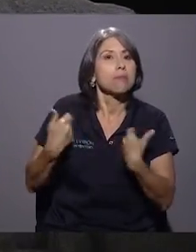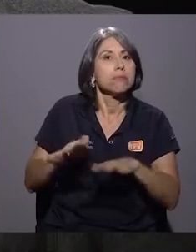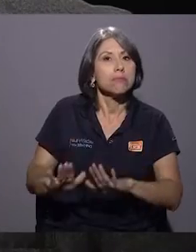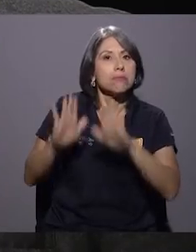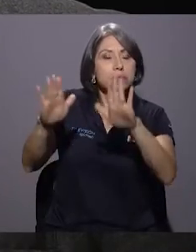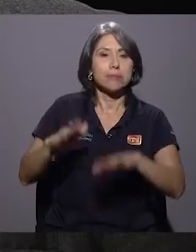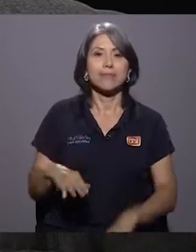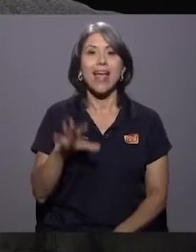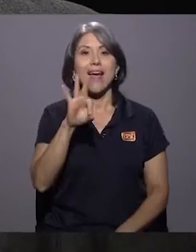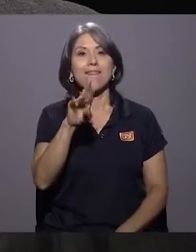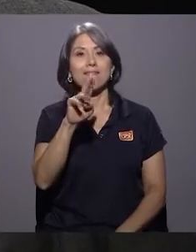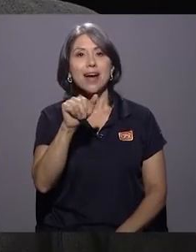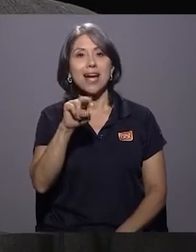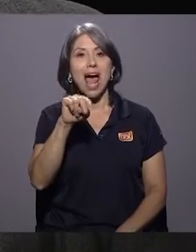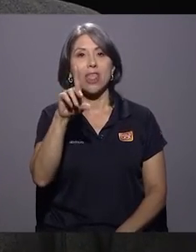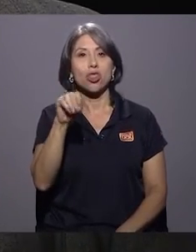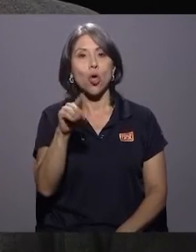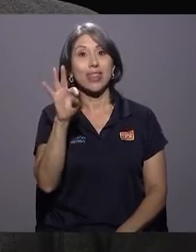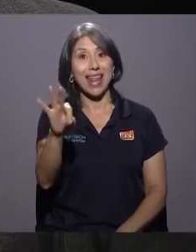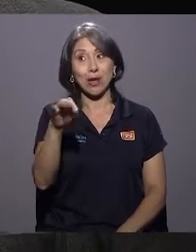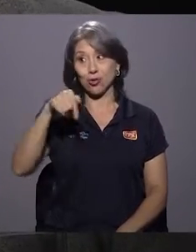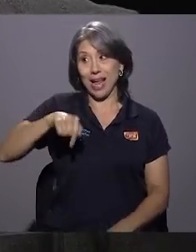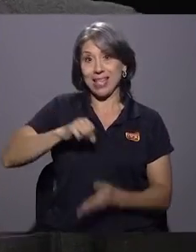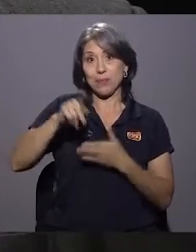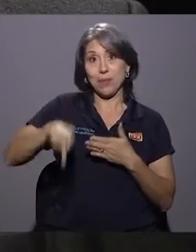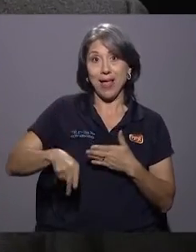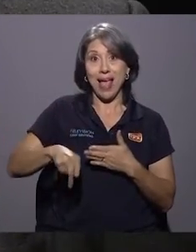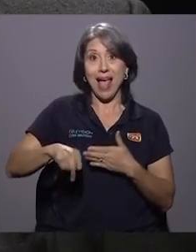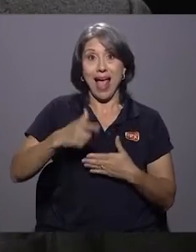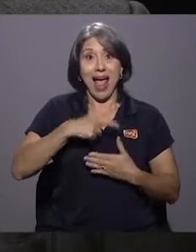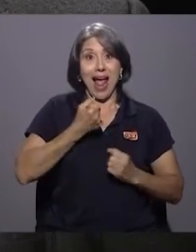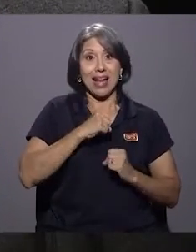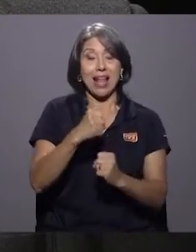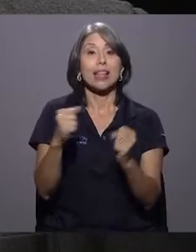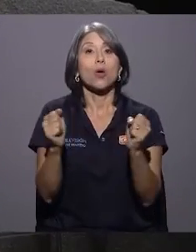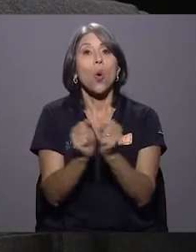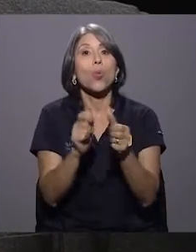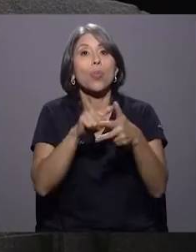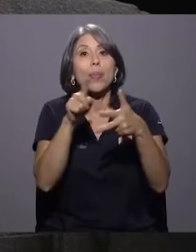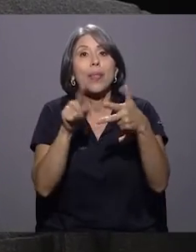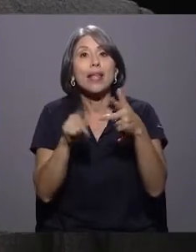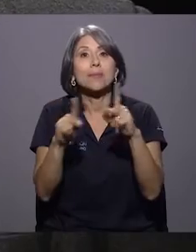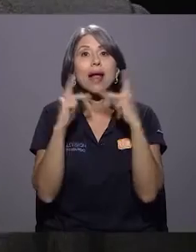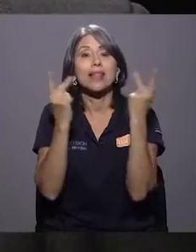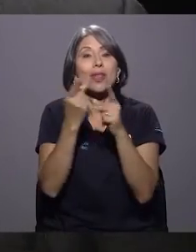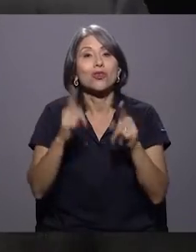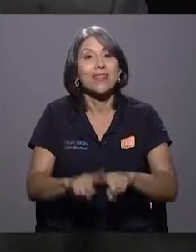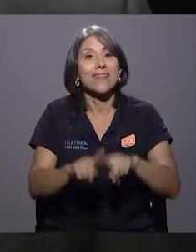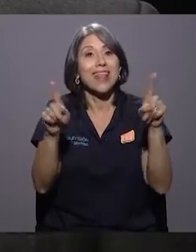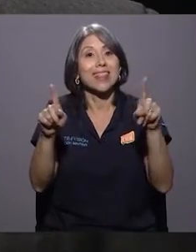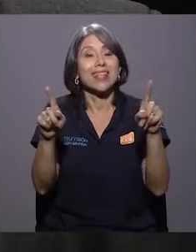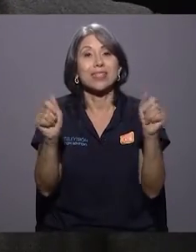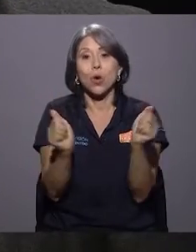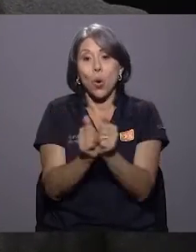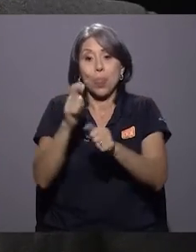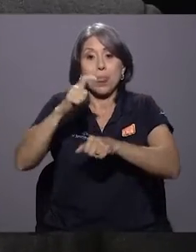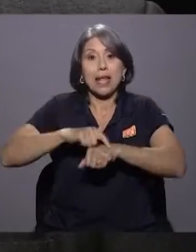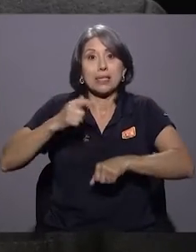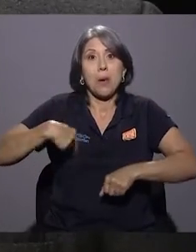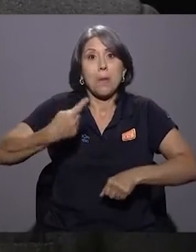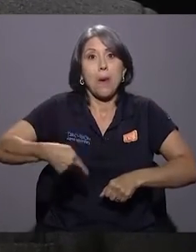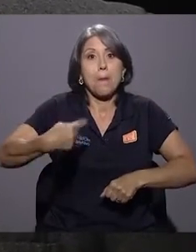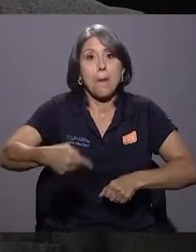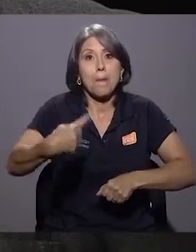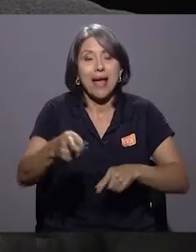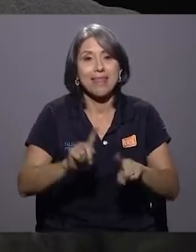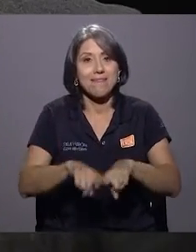Fernando Trejos fue alcalde aquí en Montes de Oca con tres partidos diferentes, en tres periodos diferentes. Entonces hay